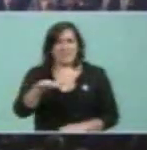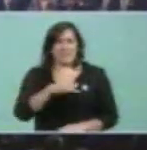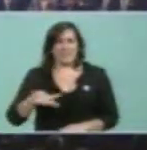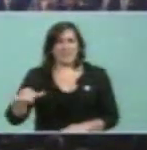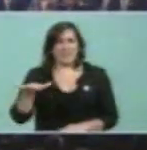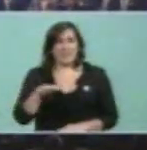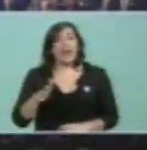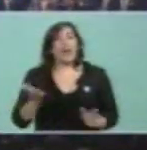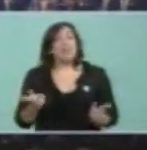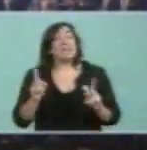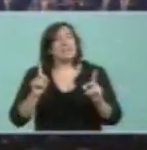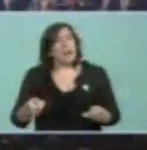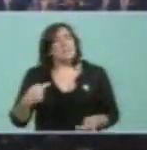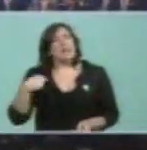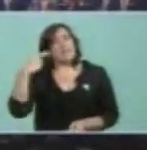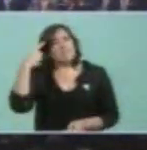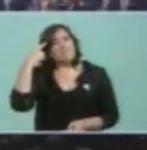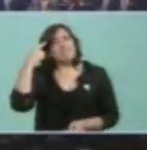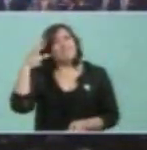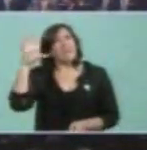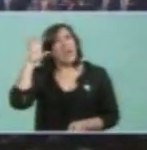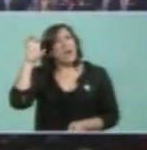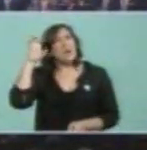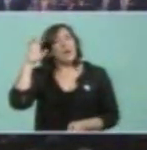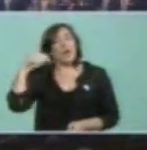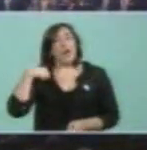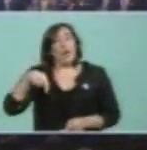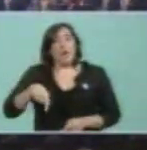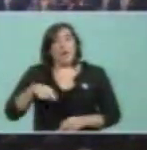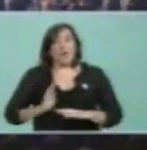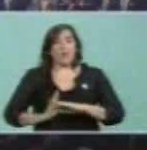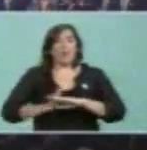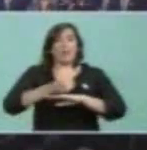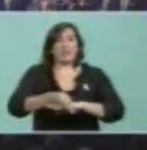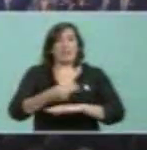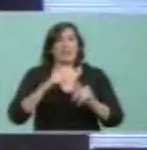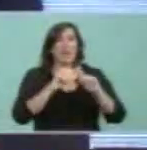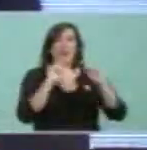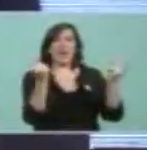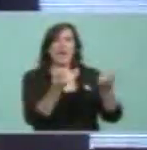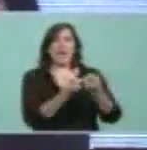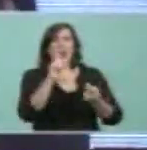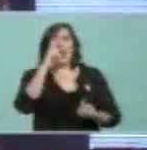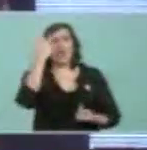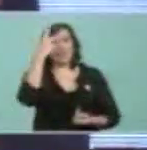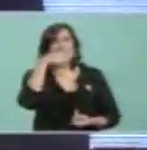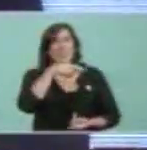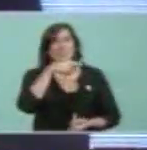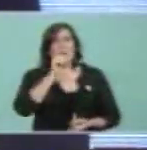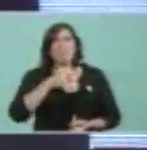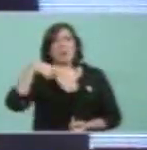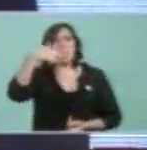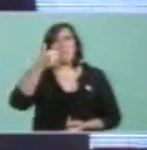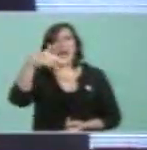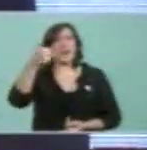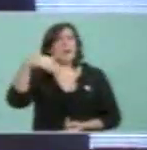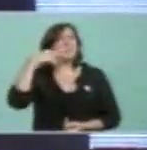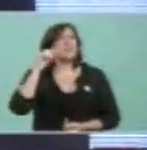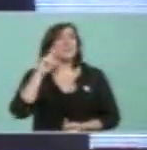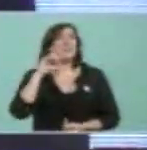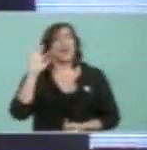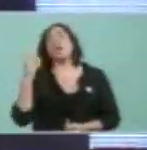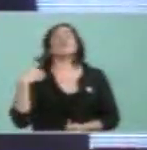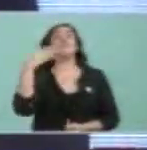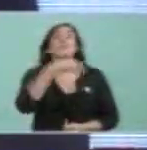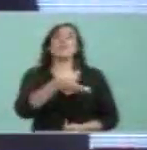Y también los recuerdos, hoy cuando estaba, cuando ingresé a mi habitación del Hotel Panamericano donde me tocó recibir